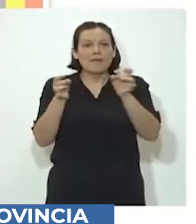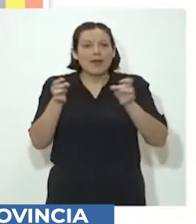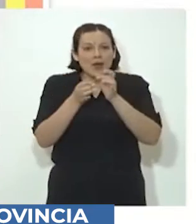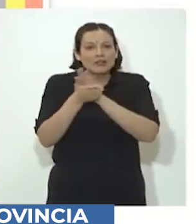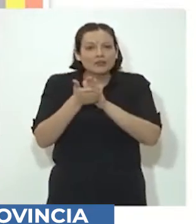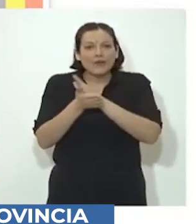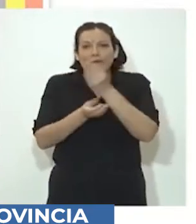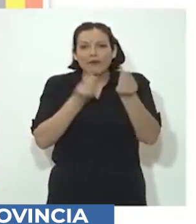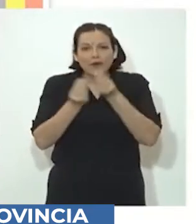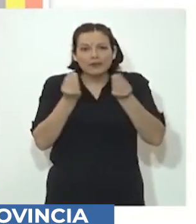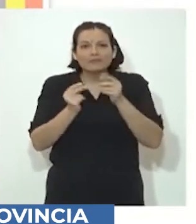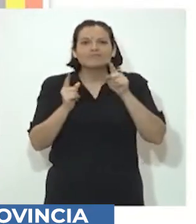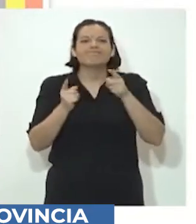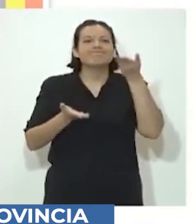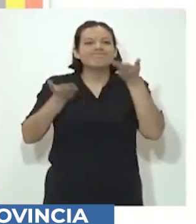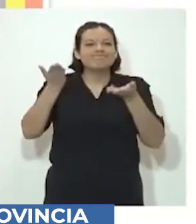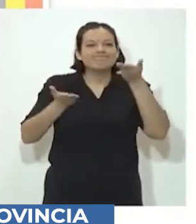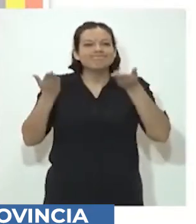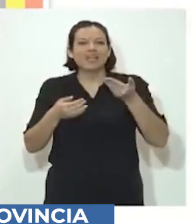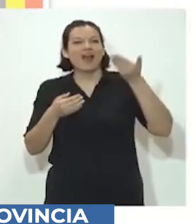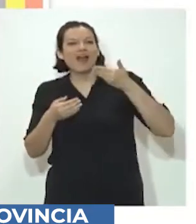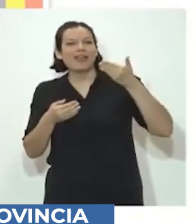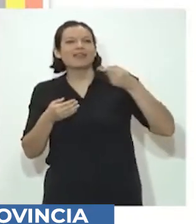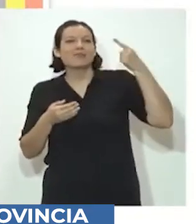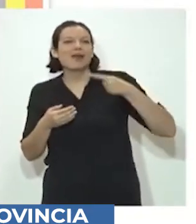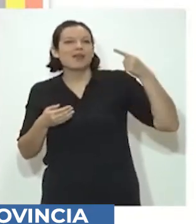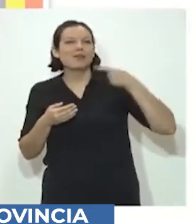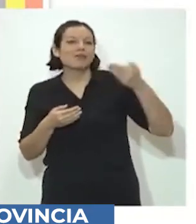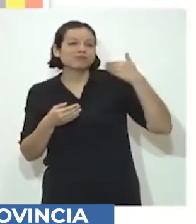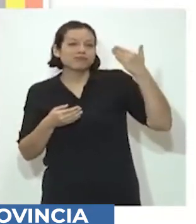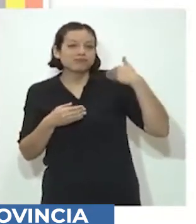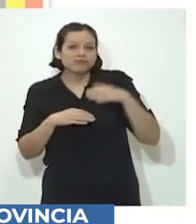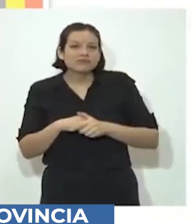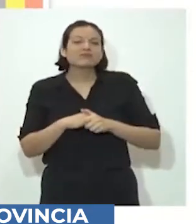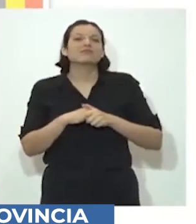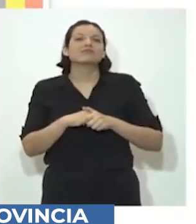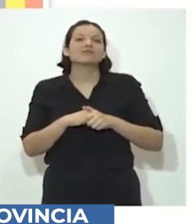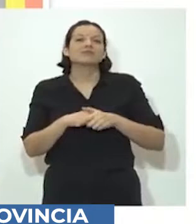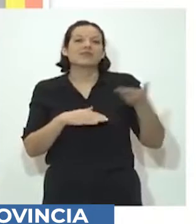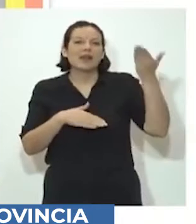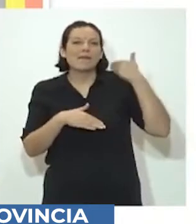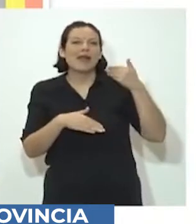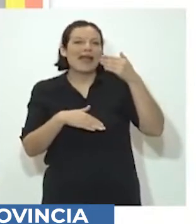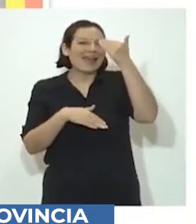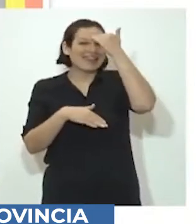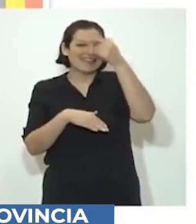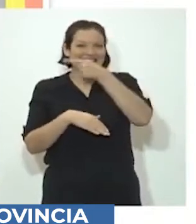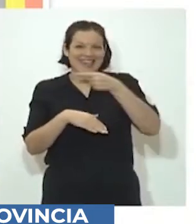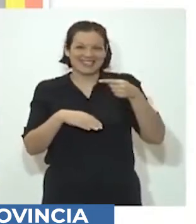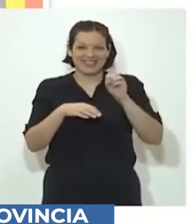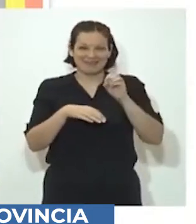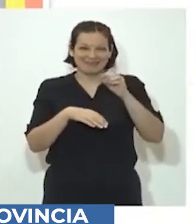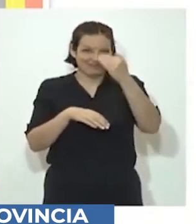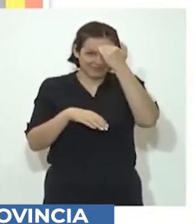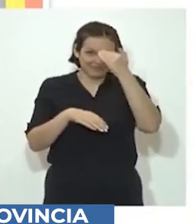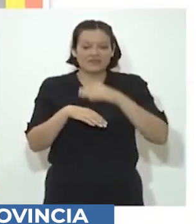Comparando con las semanas anteriores, la semana cerrada que se evaluó es la semana 15 epidemiológica que